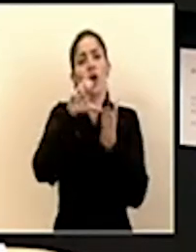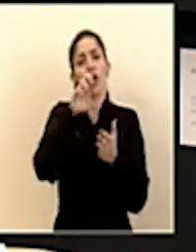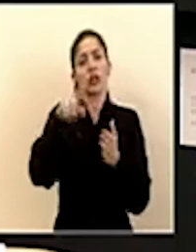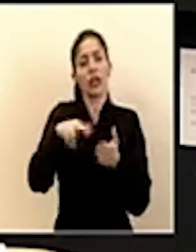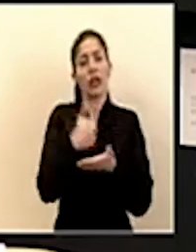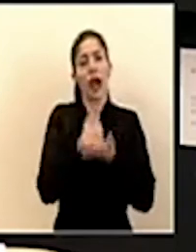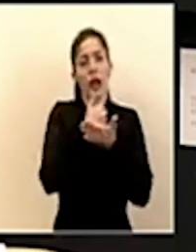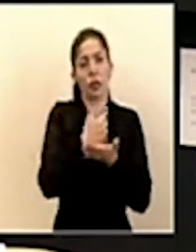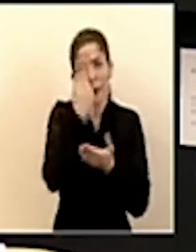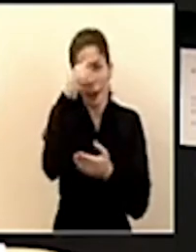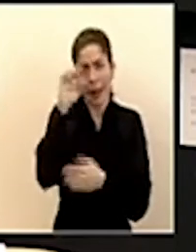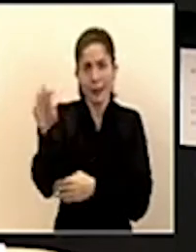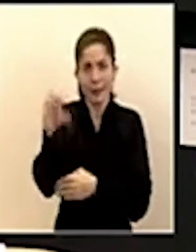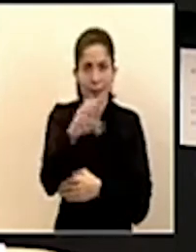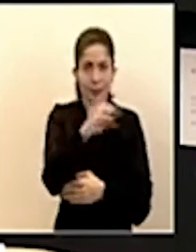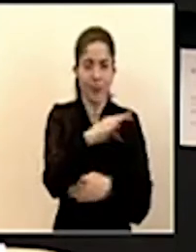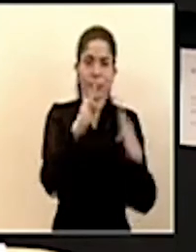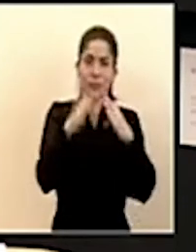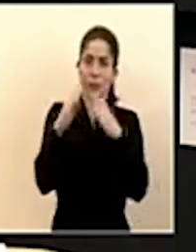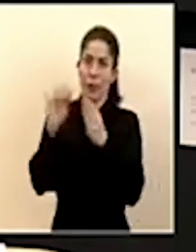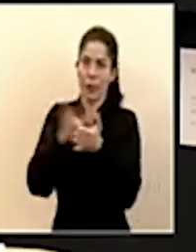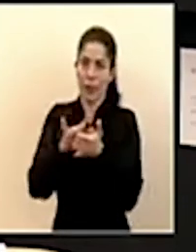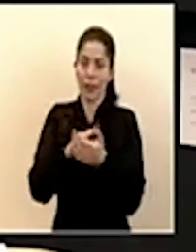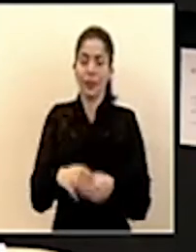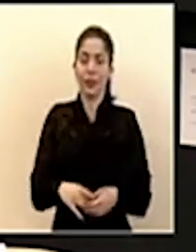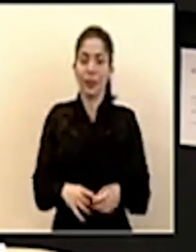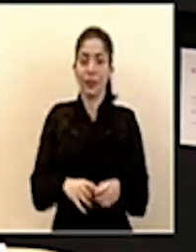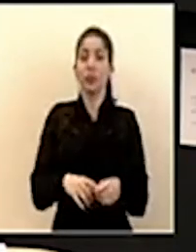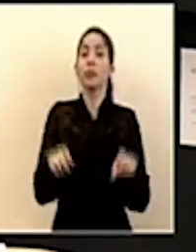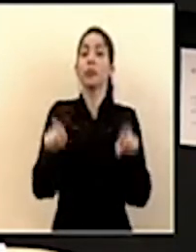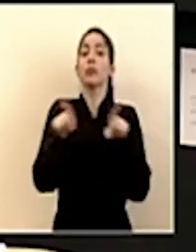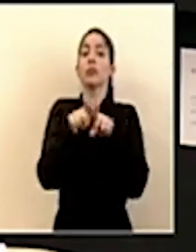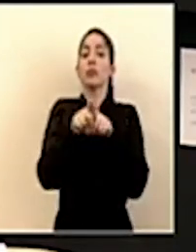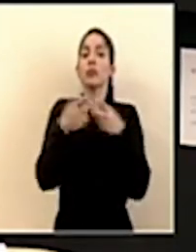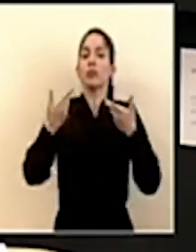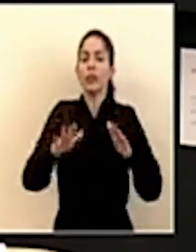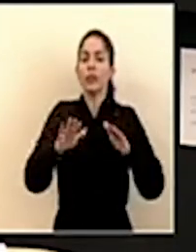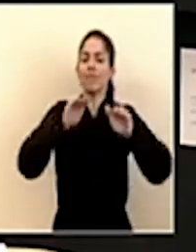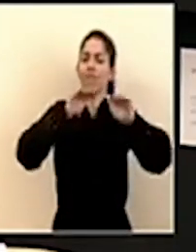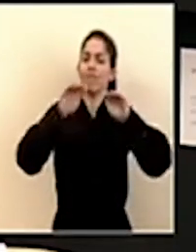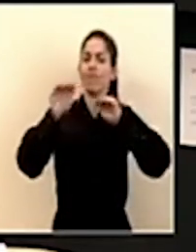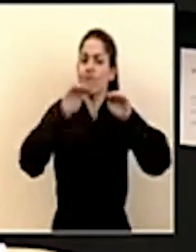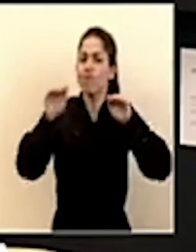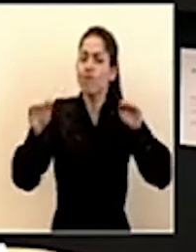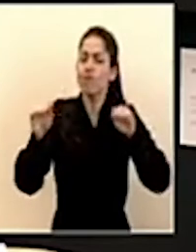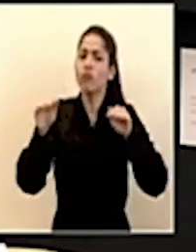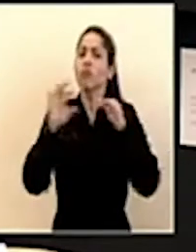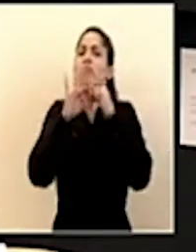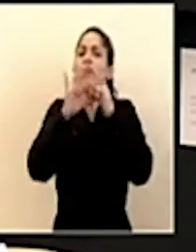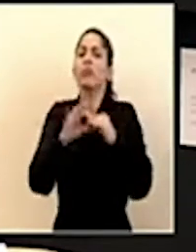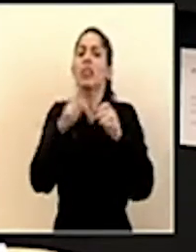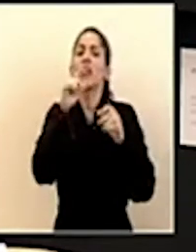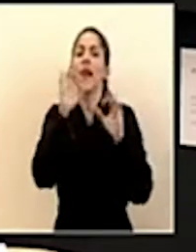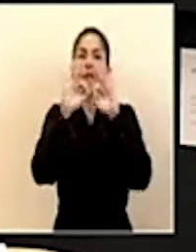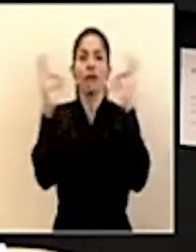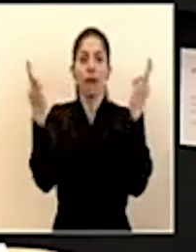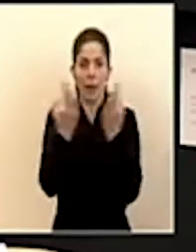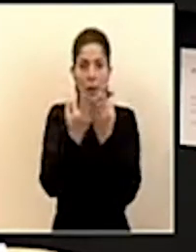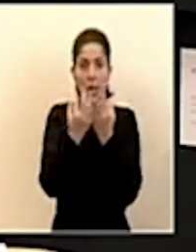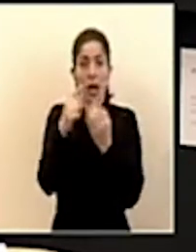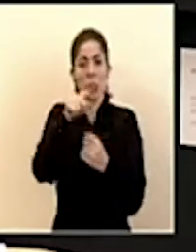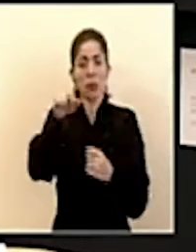para entregar a domicilio también hacemos un llamado a las familias para que